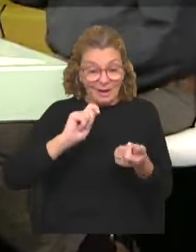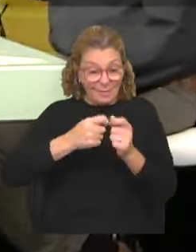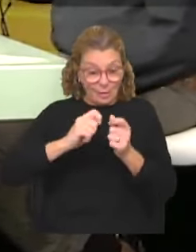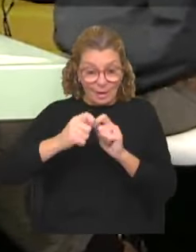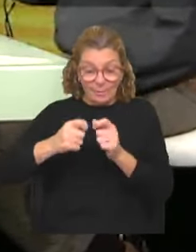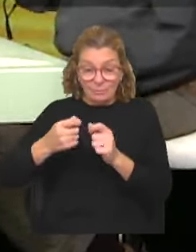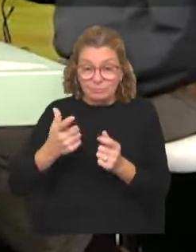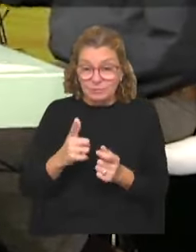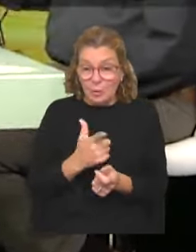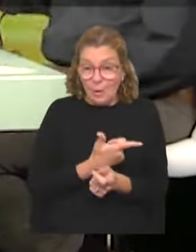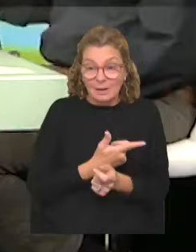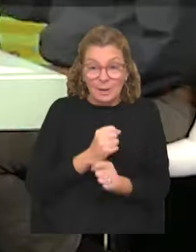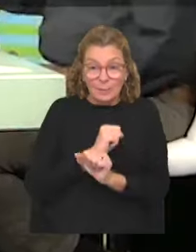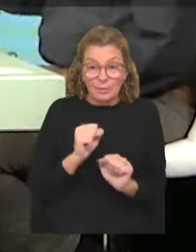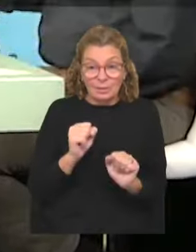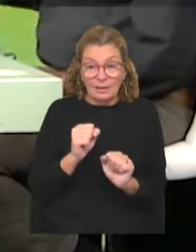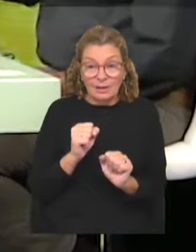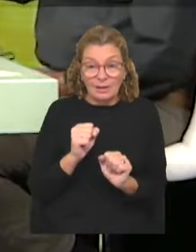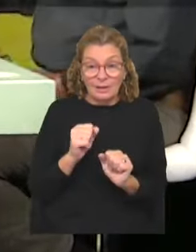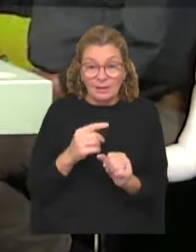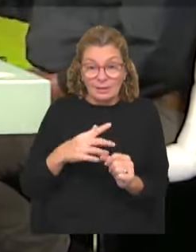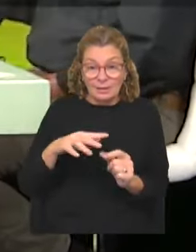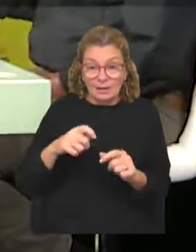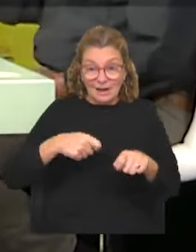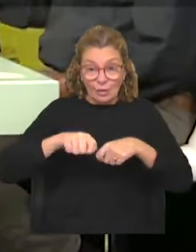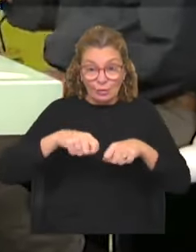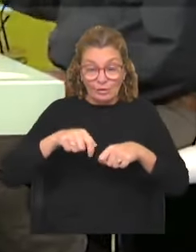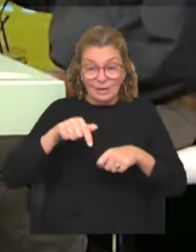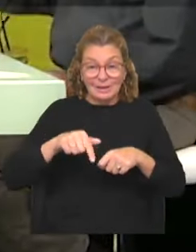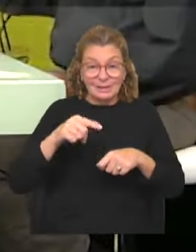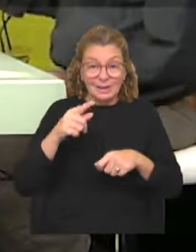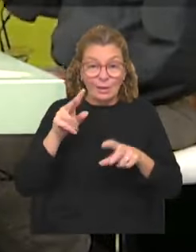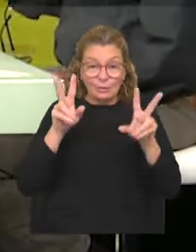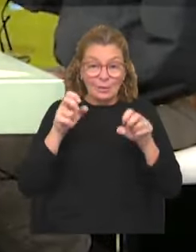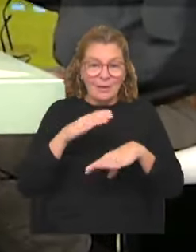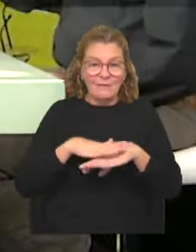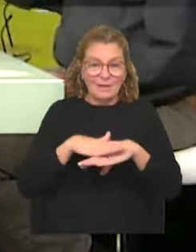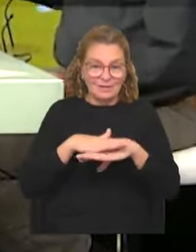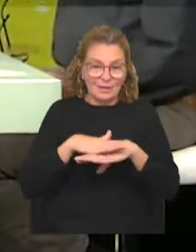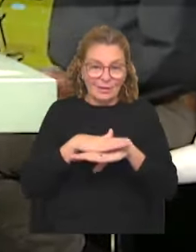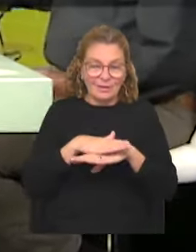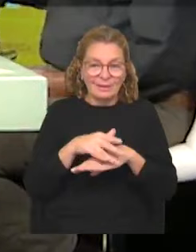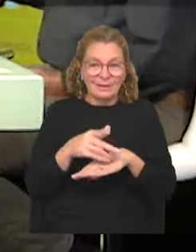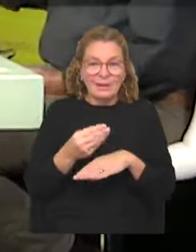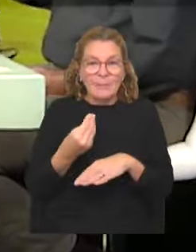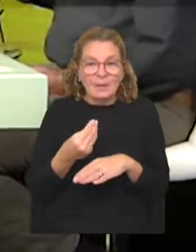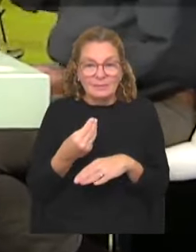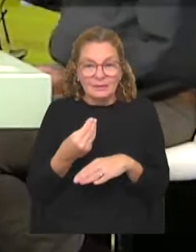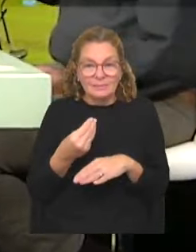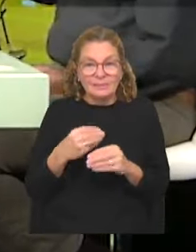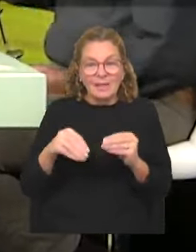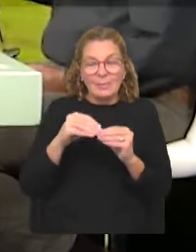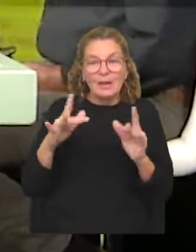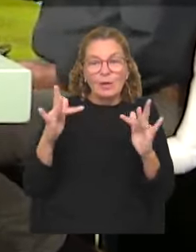sin que exista la posibilidad de tener condiciones de negociación. Esto es una cuestión básica. Entonces, ¿qué es lo que ha pasado? Además que